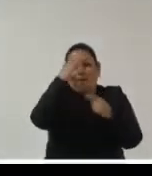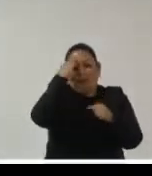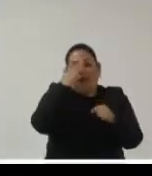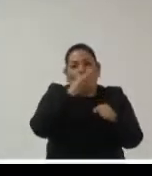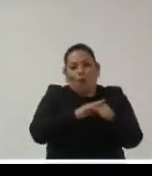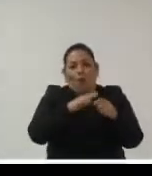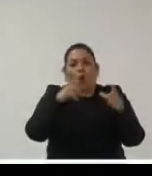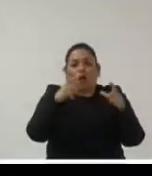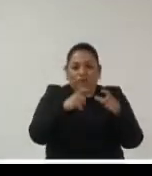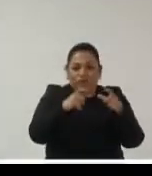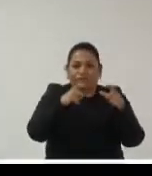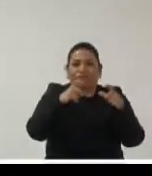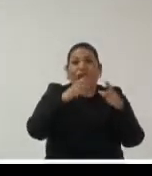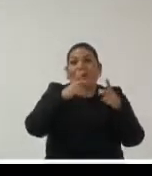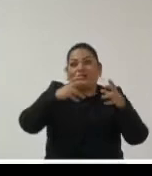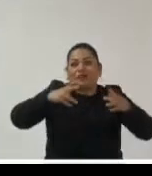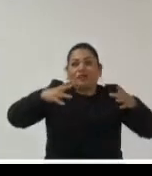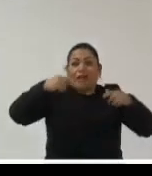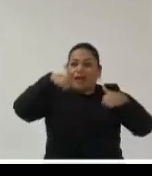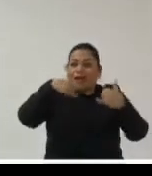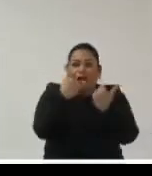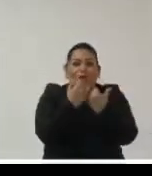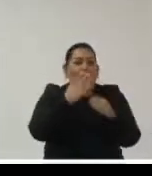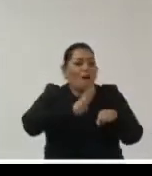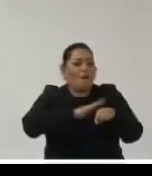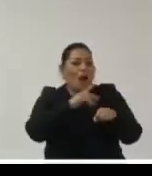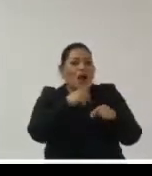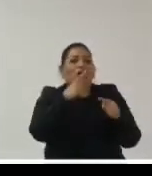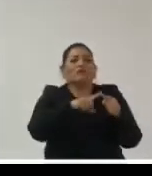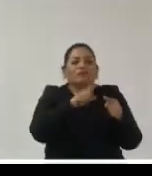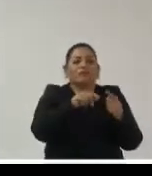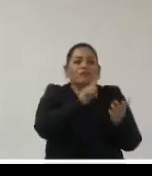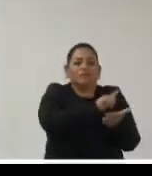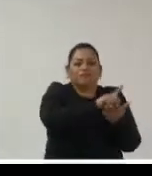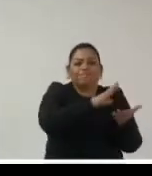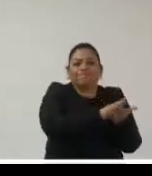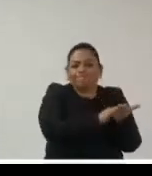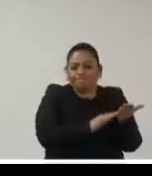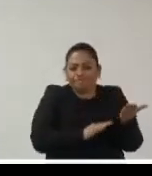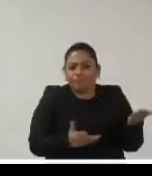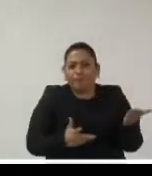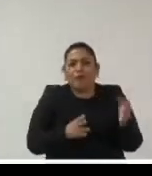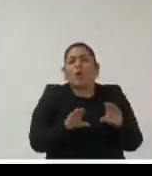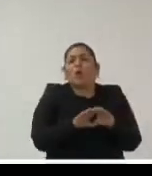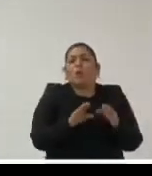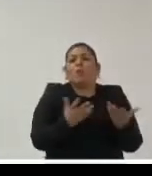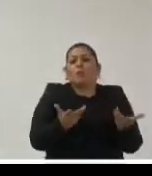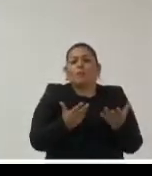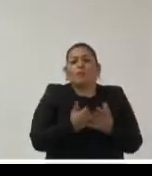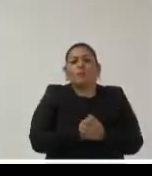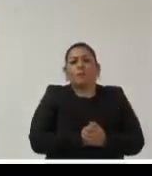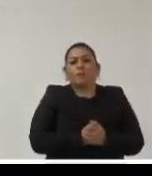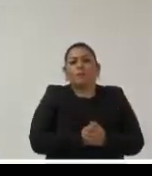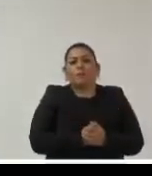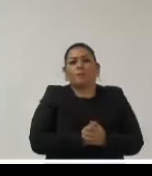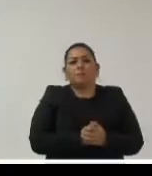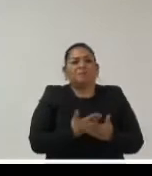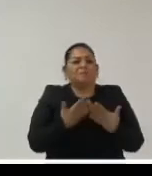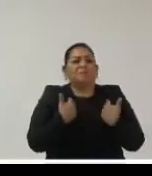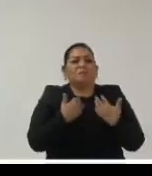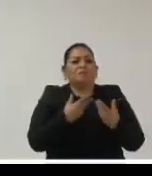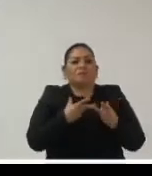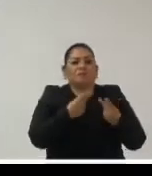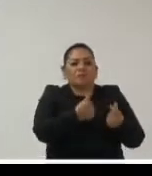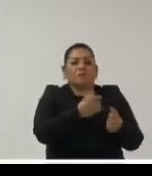conservando quién lo está eliminando si es que acaso lo eliminan no tiene mucho sentido conservar toda la